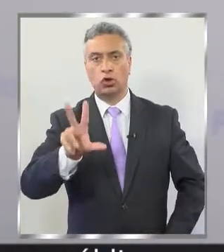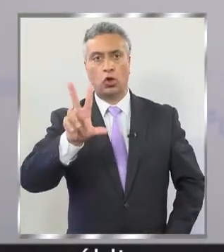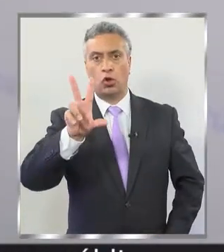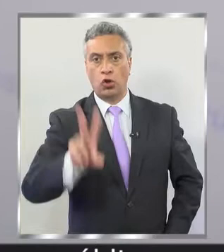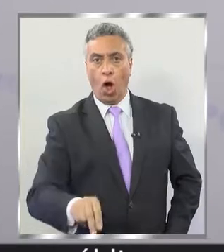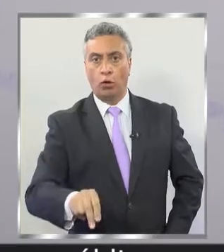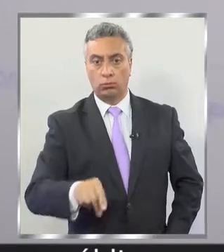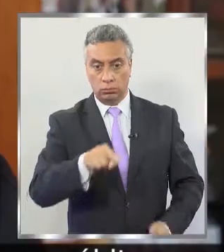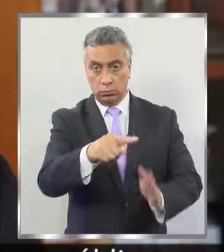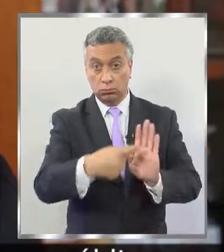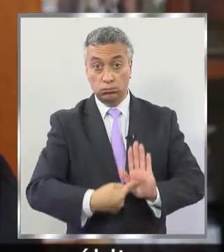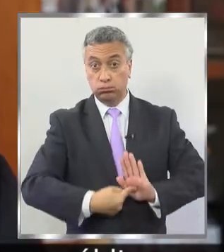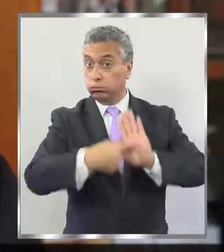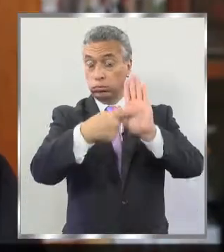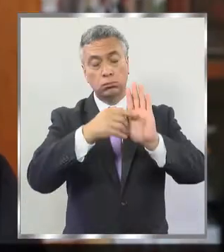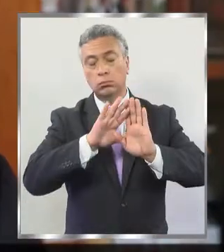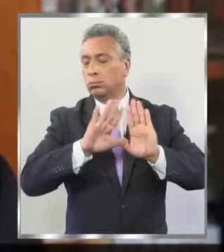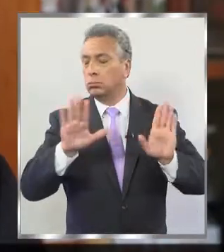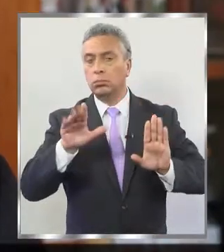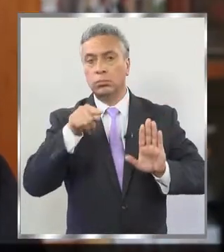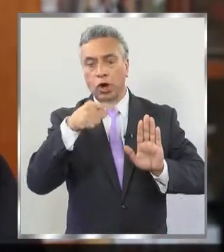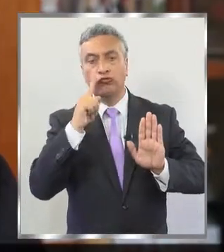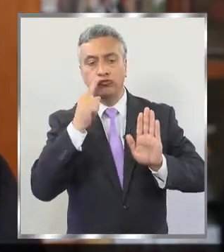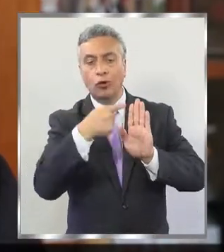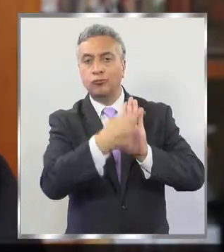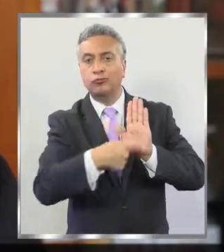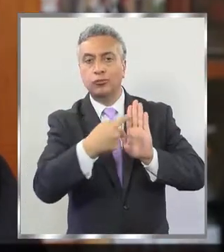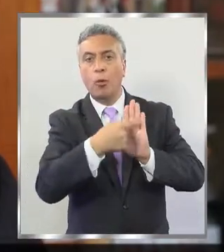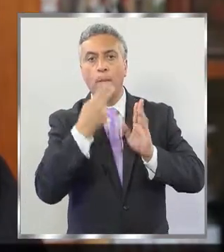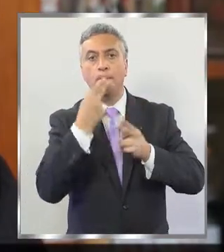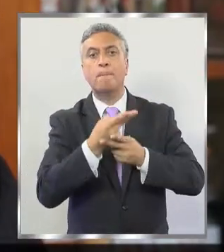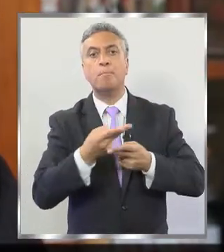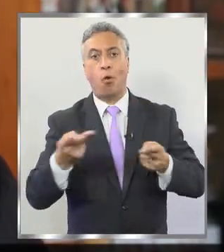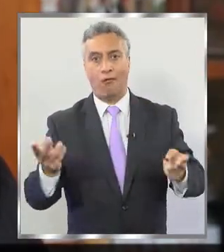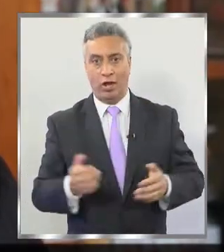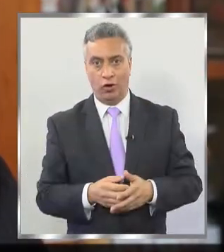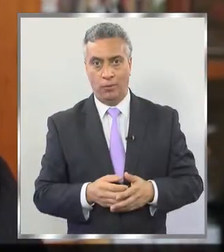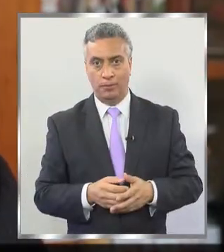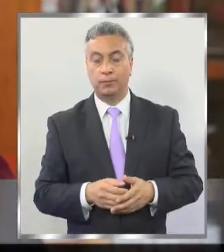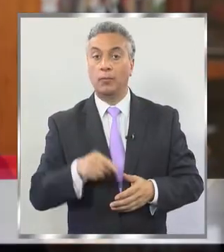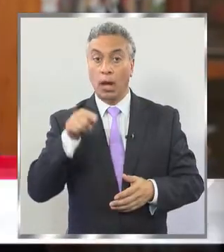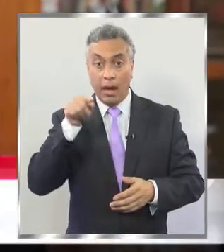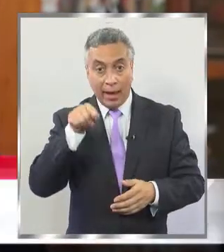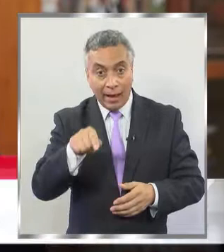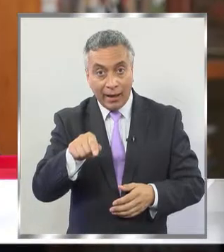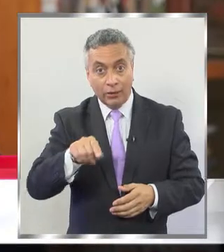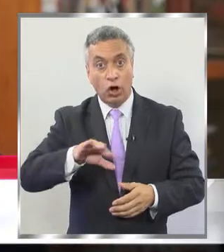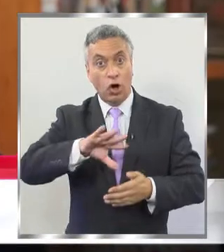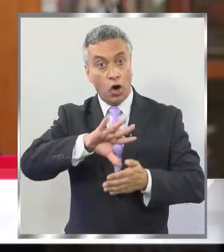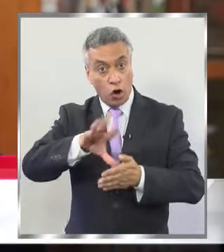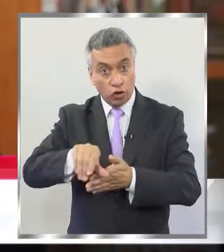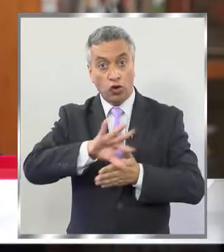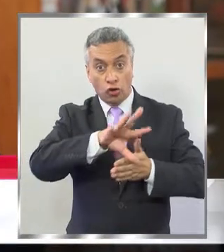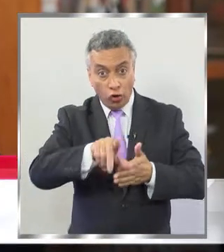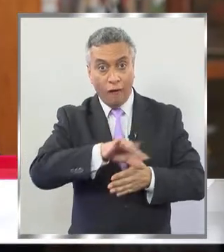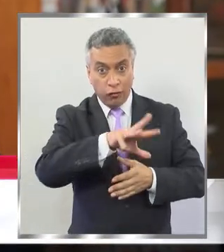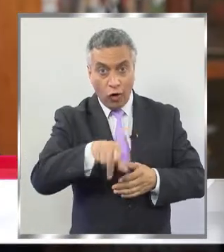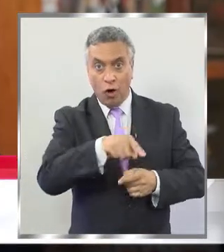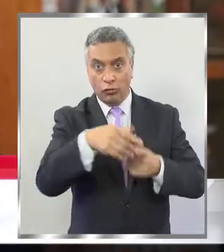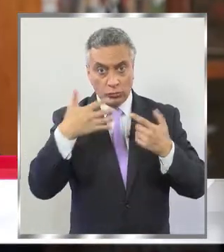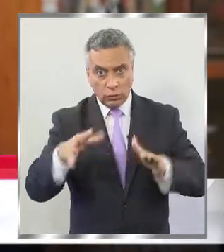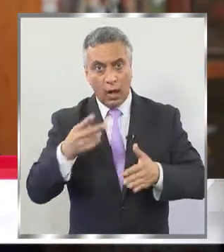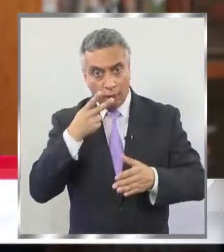contenido era público. Se llevó a juicio estos robos y una de las pruebas que